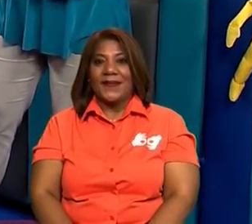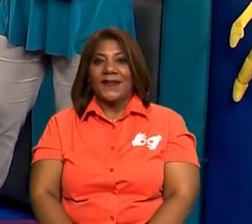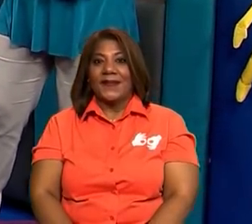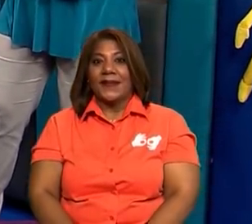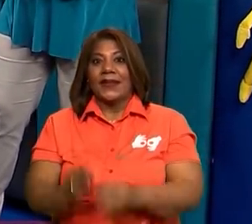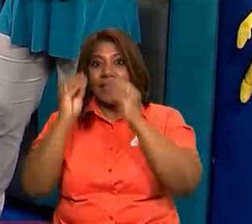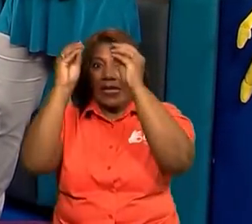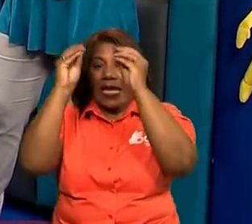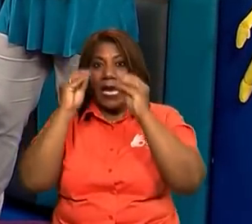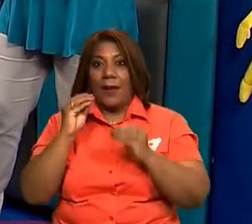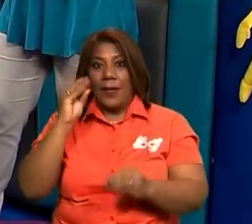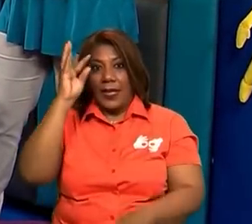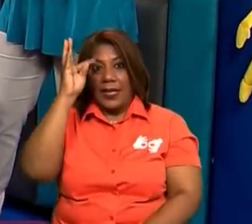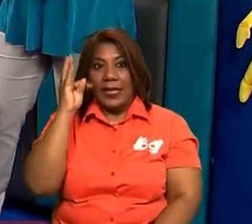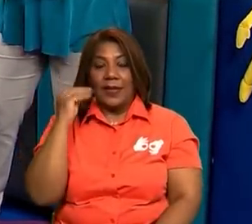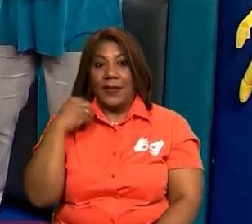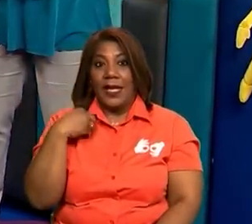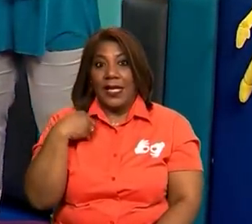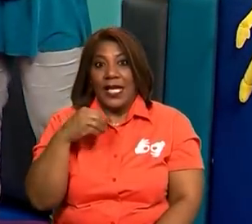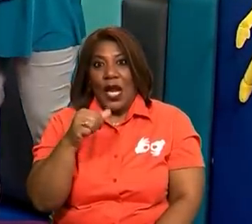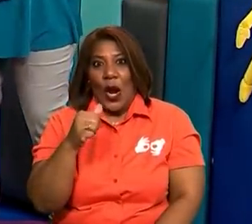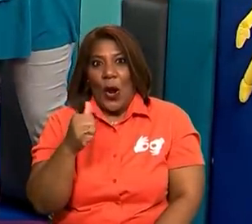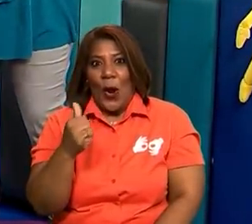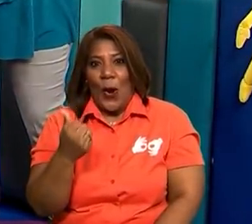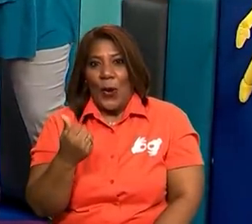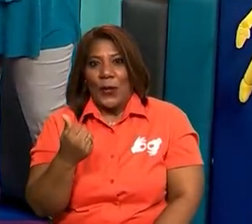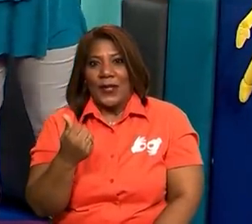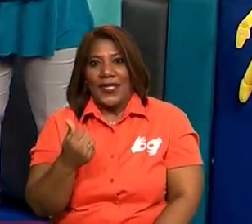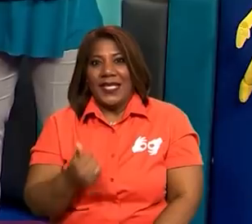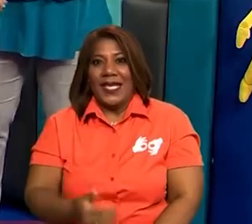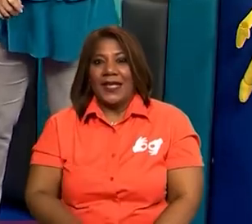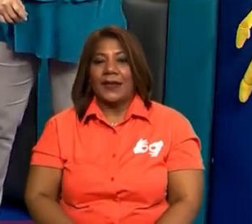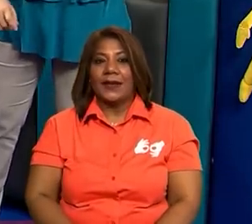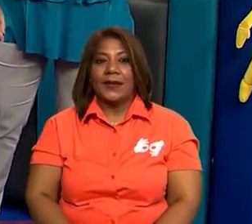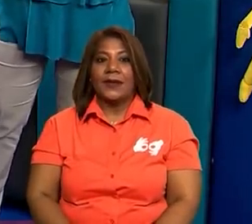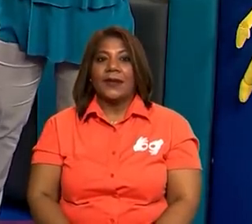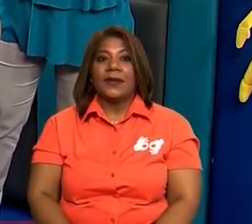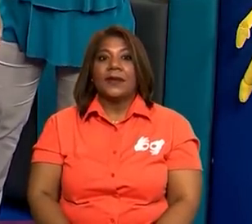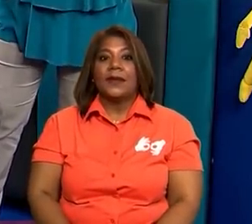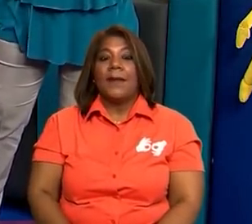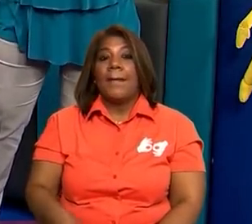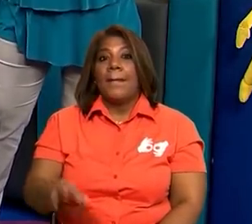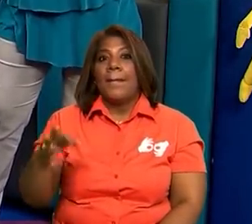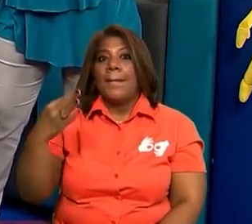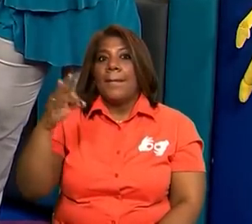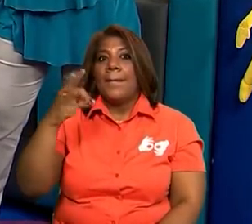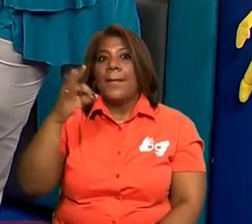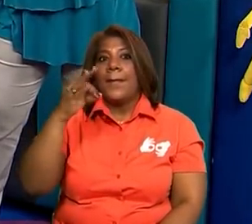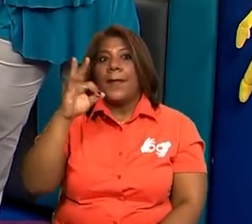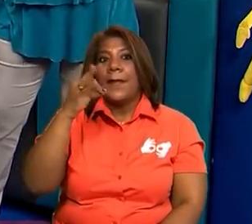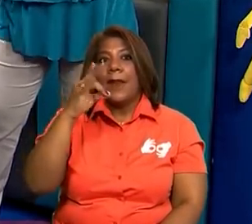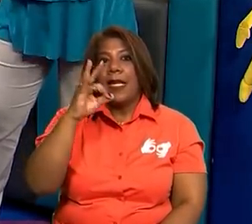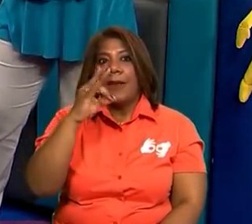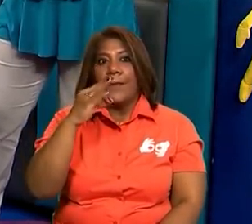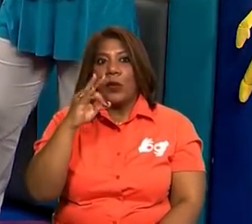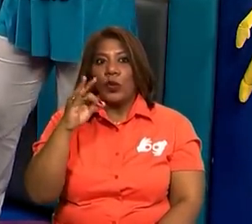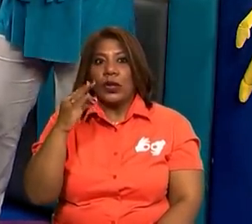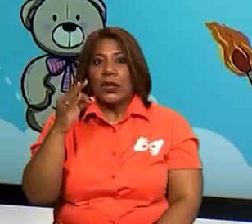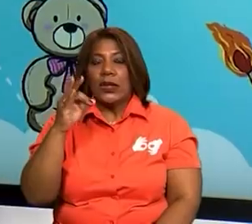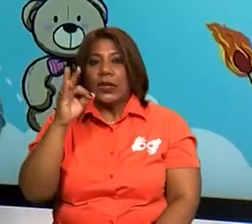maestra tiene una allá, que yo no tengo acá, pero vamos a adivinarla. A ver, sin ver el objeto.